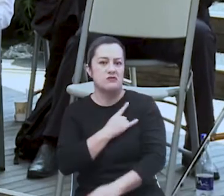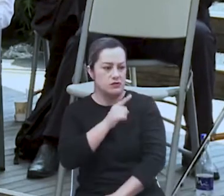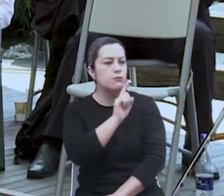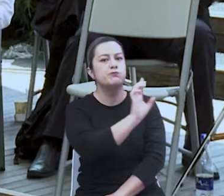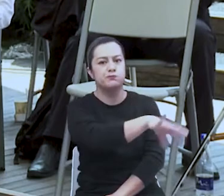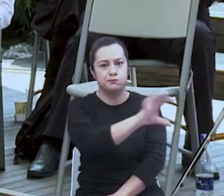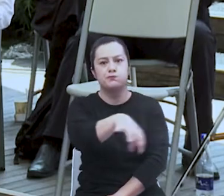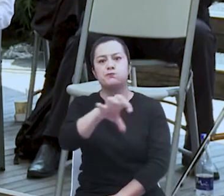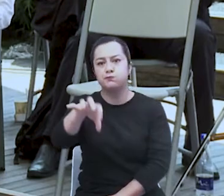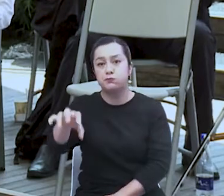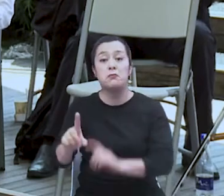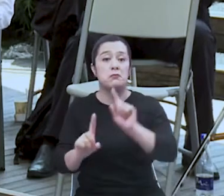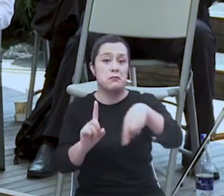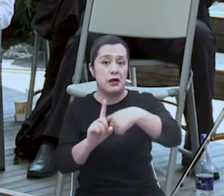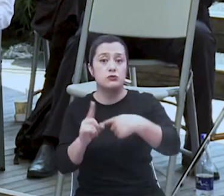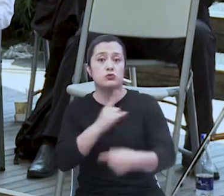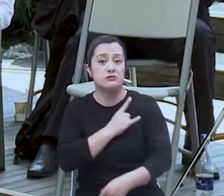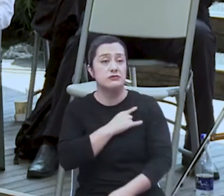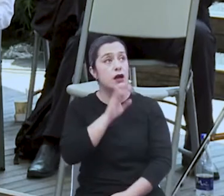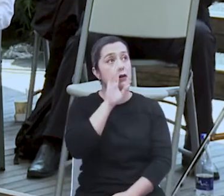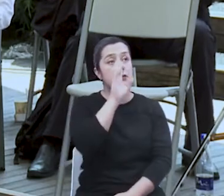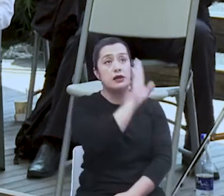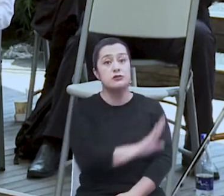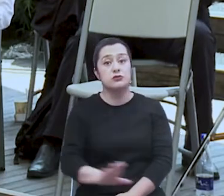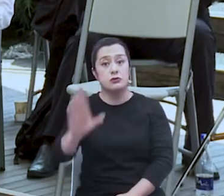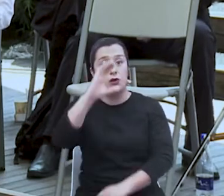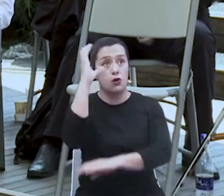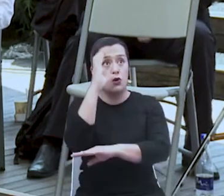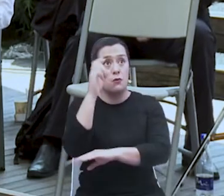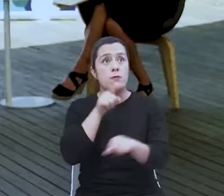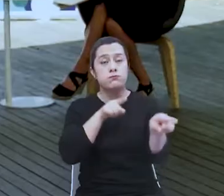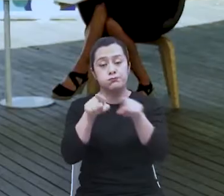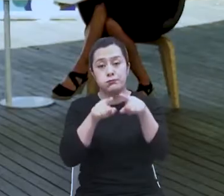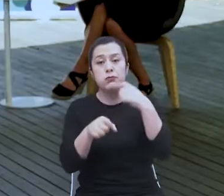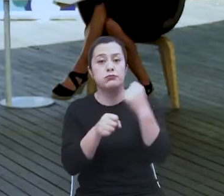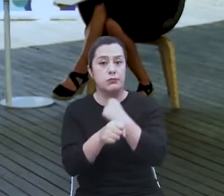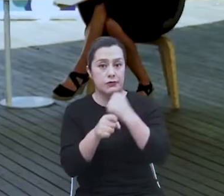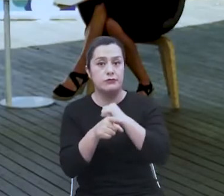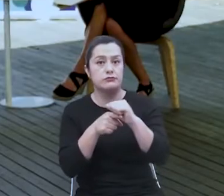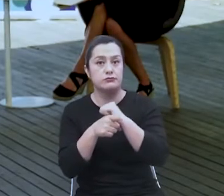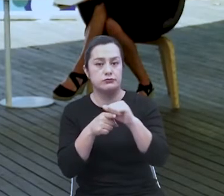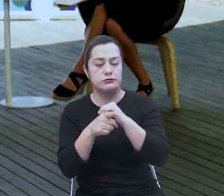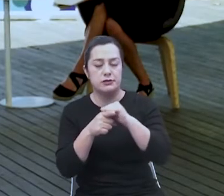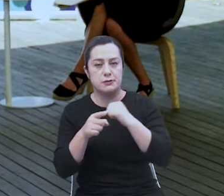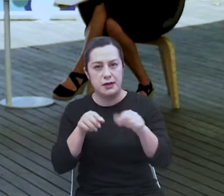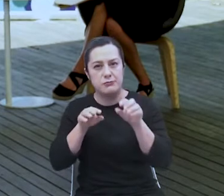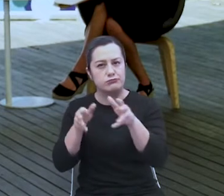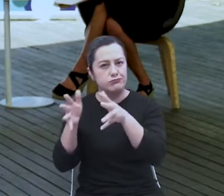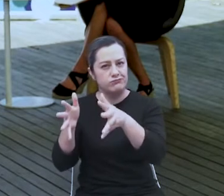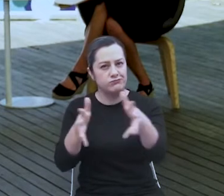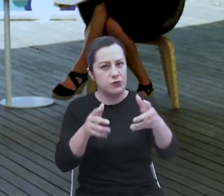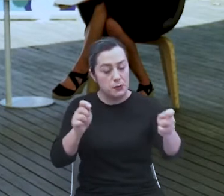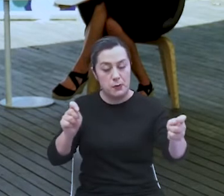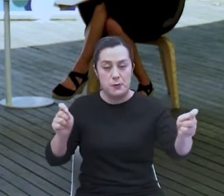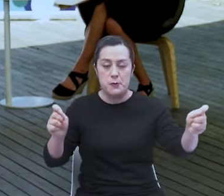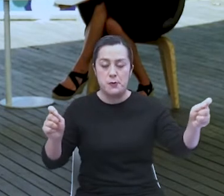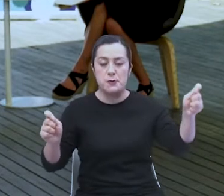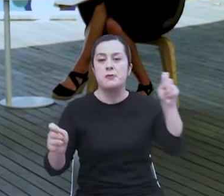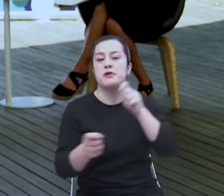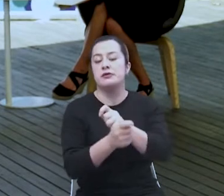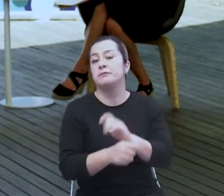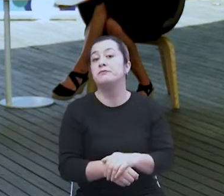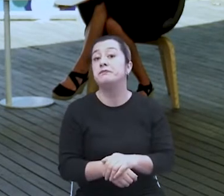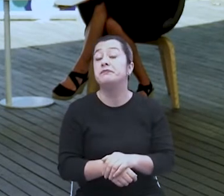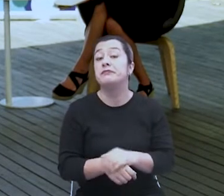otras universidades del país, con las que venimos trabajando y desarrollando esa gran transformación educativa que estamos haciendo. Pero muy